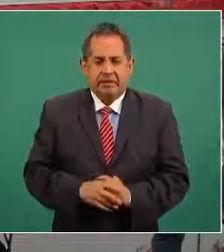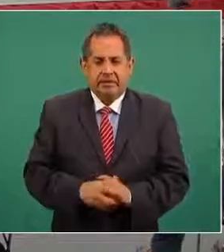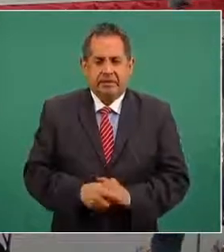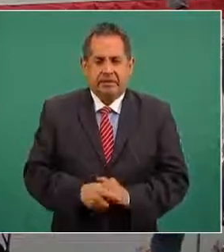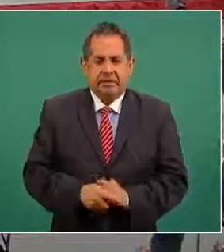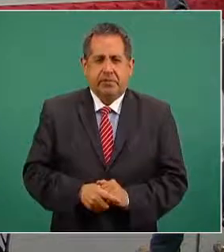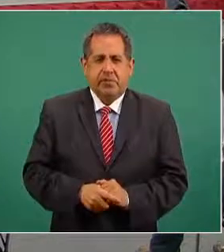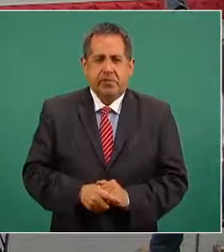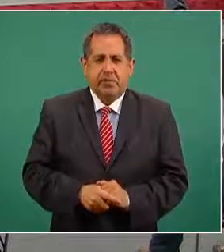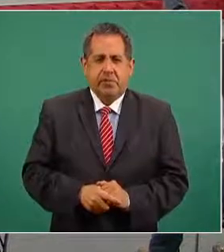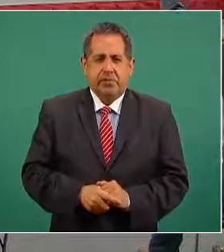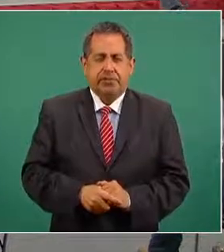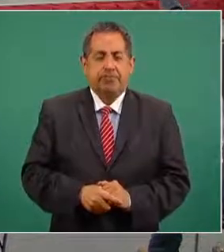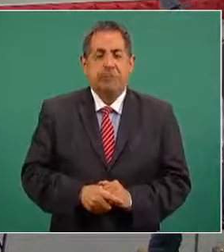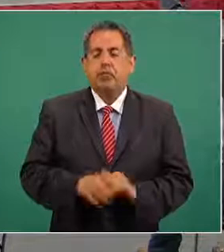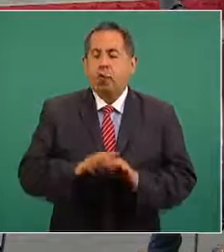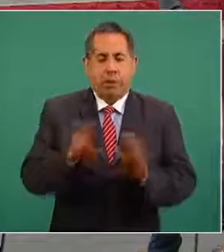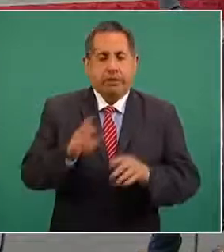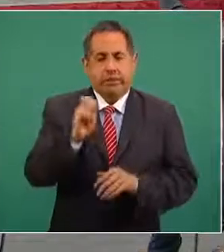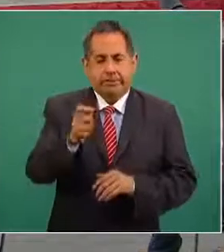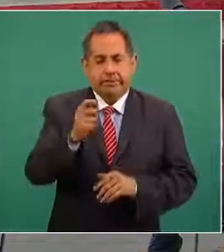son las circunstancias bueno